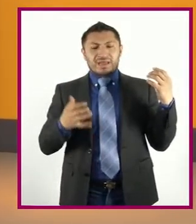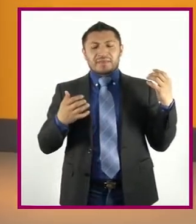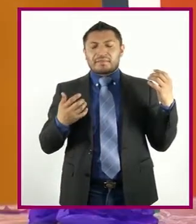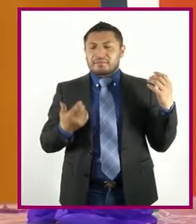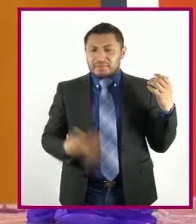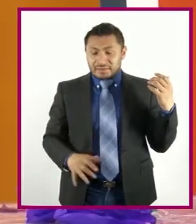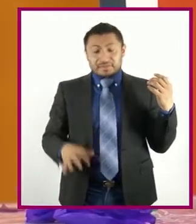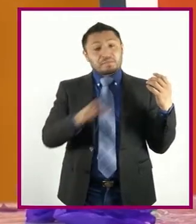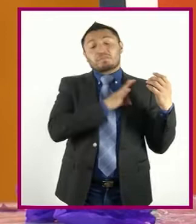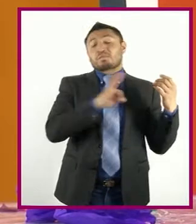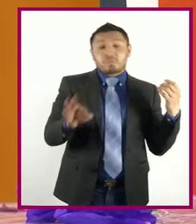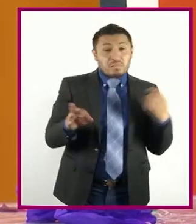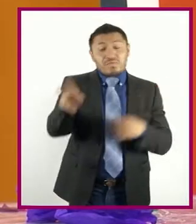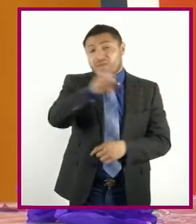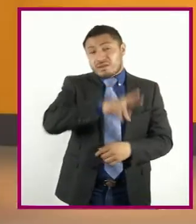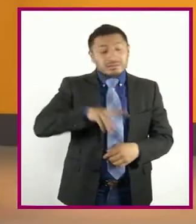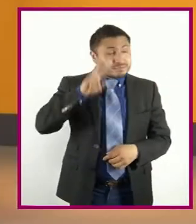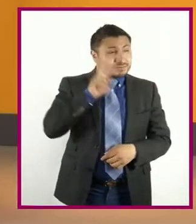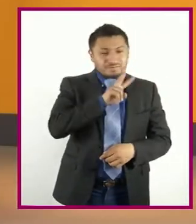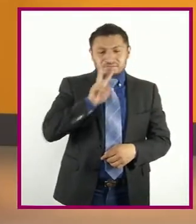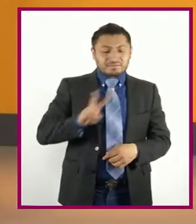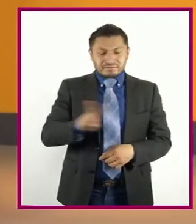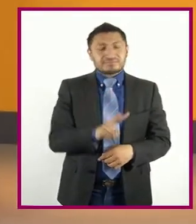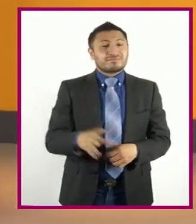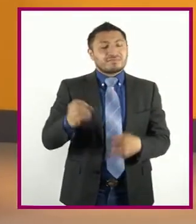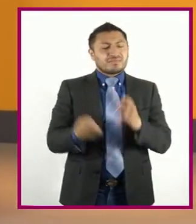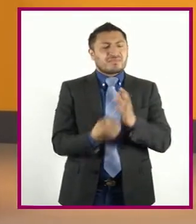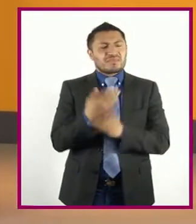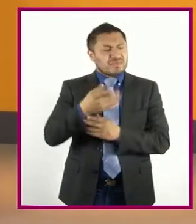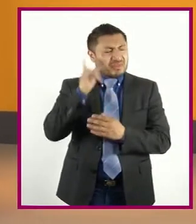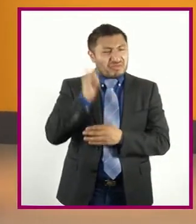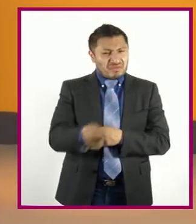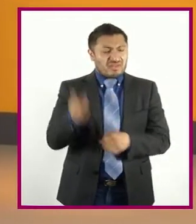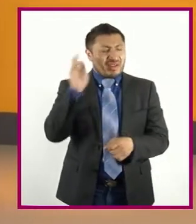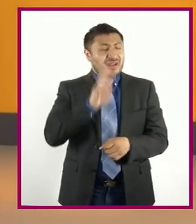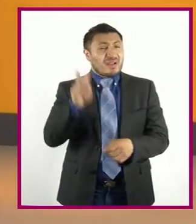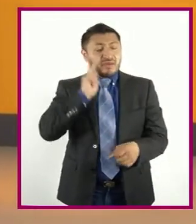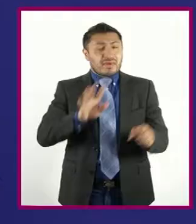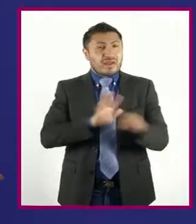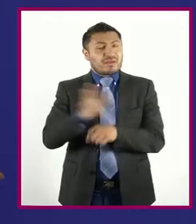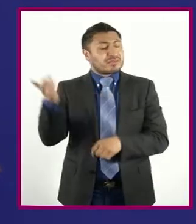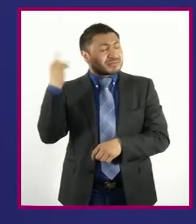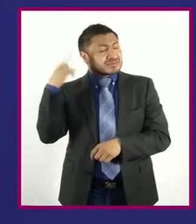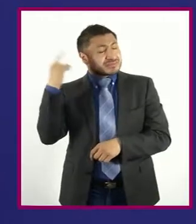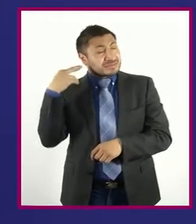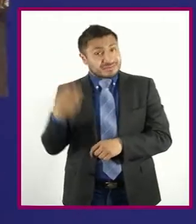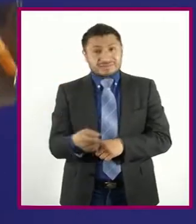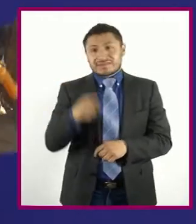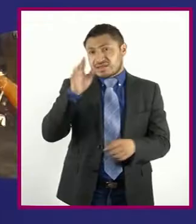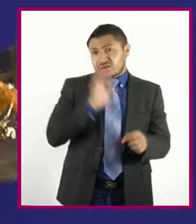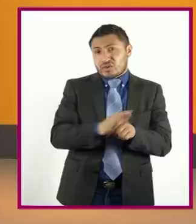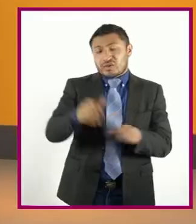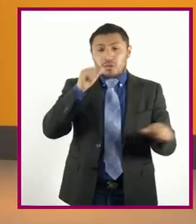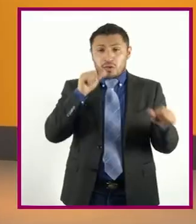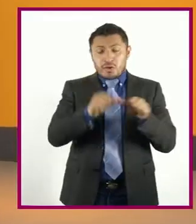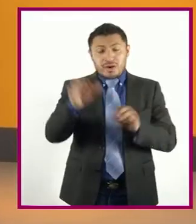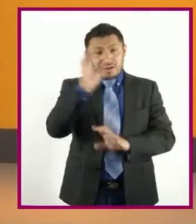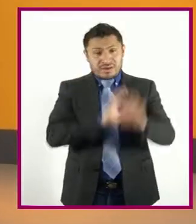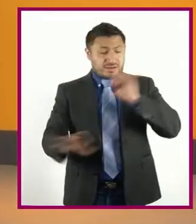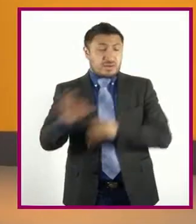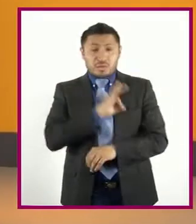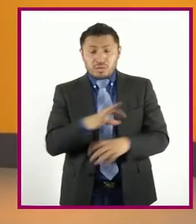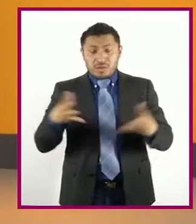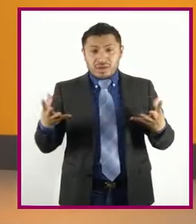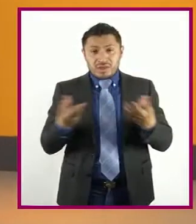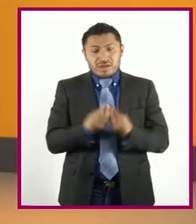por ahí Darle un nuevo sentido A ver Qué sonidos Nacen de ella Y qué letra Puede acompañar La actividad